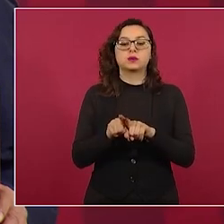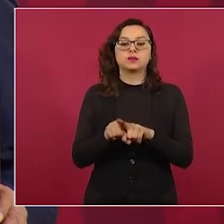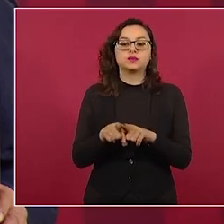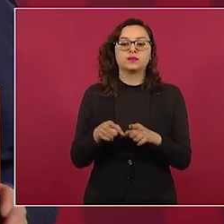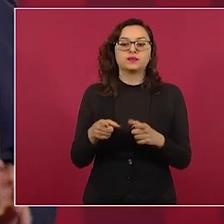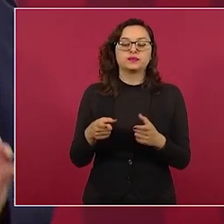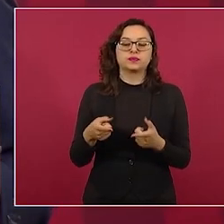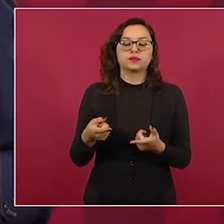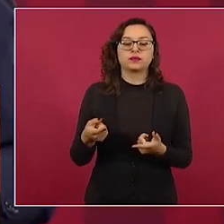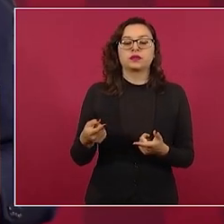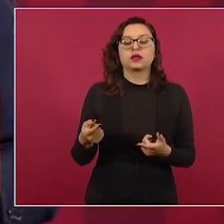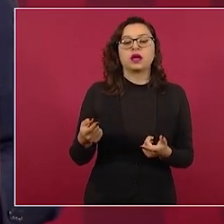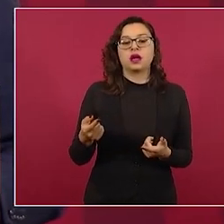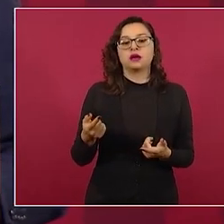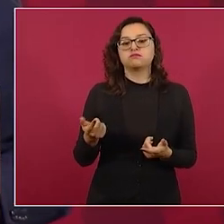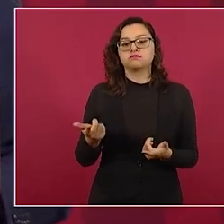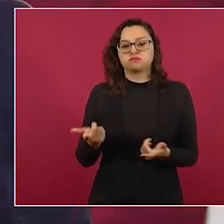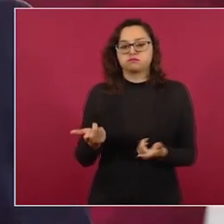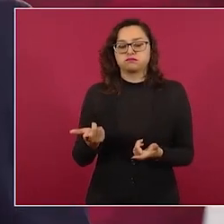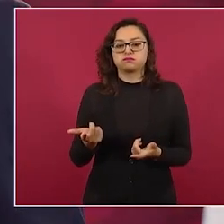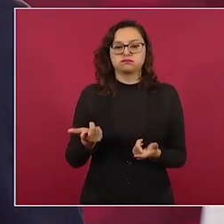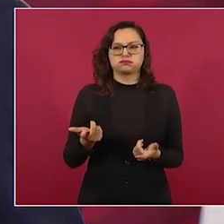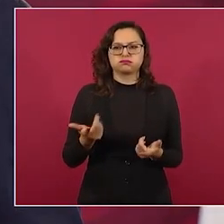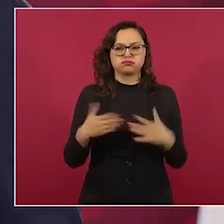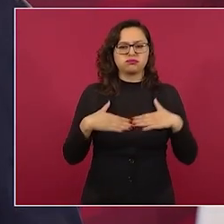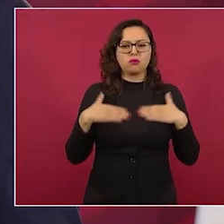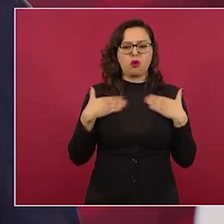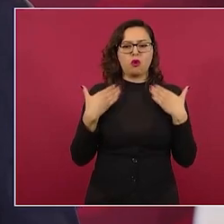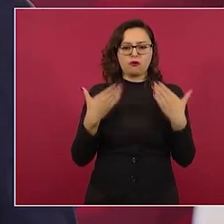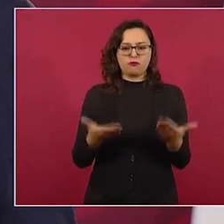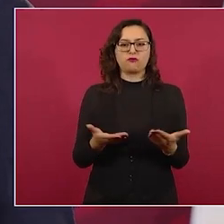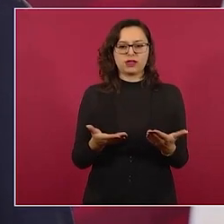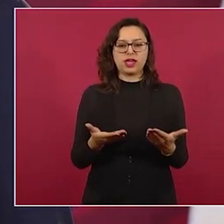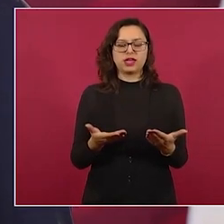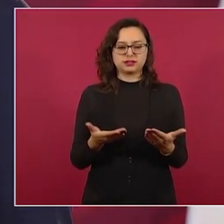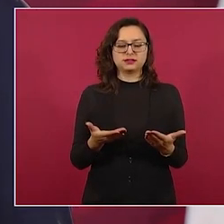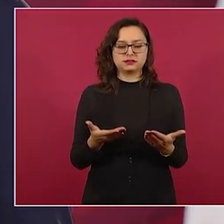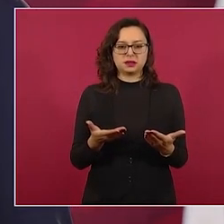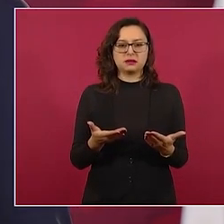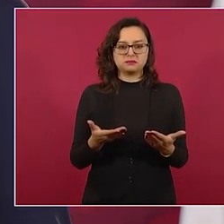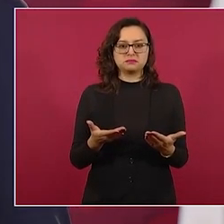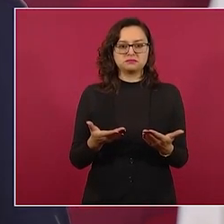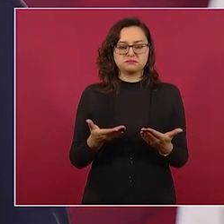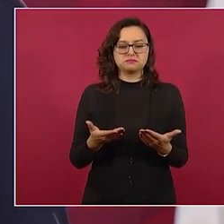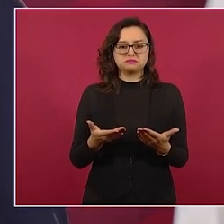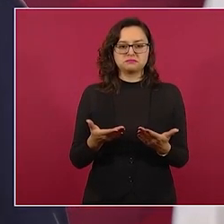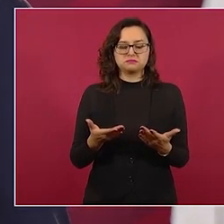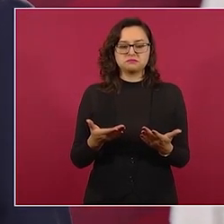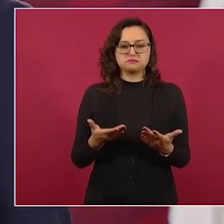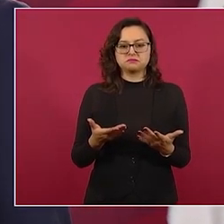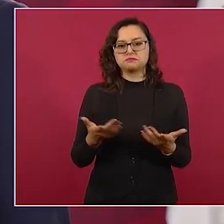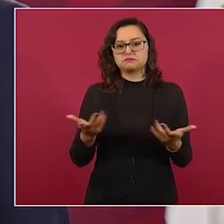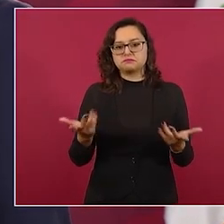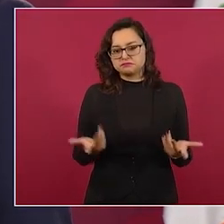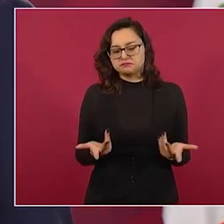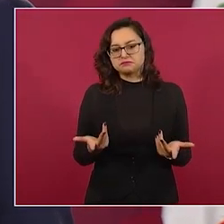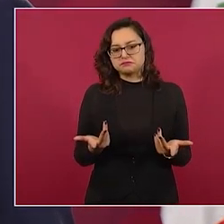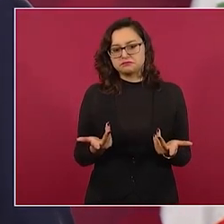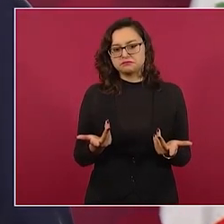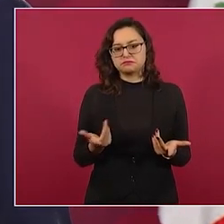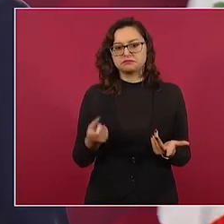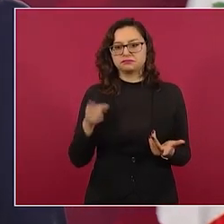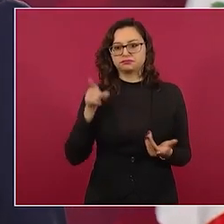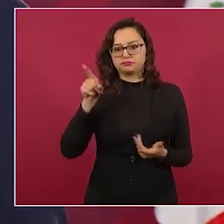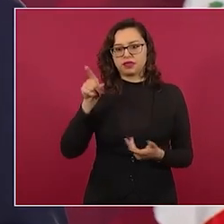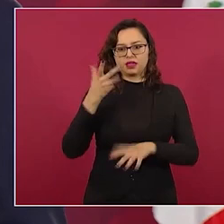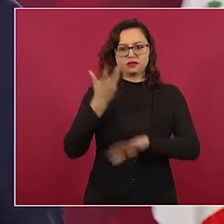significa que hay confianza en el país porque para que una